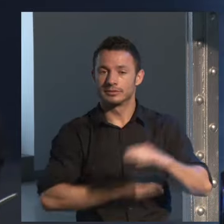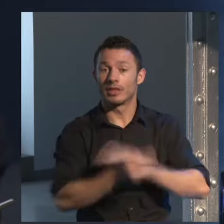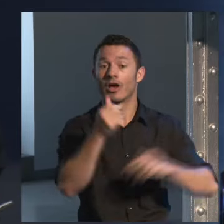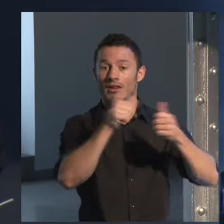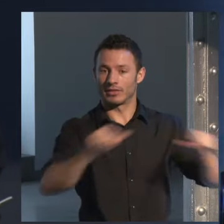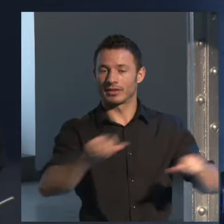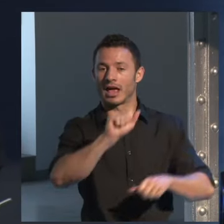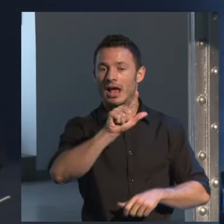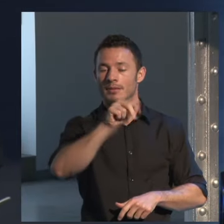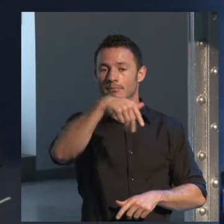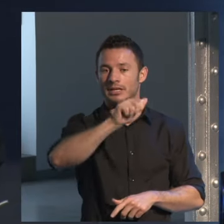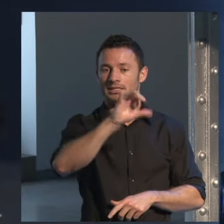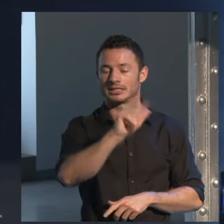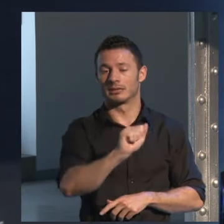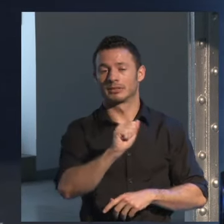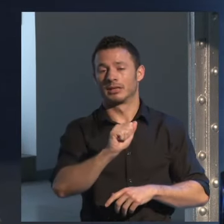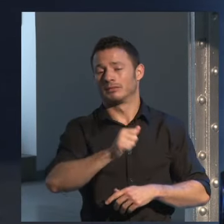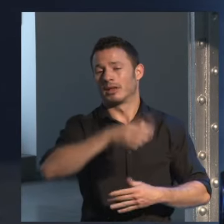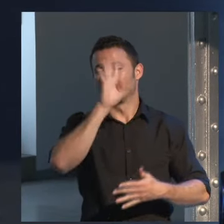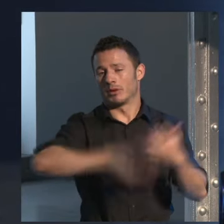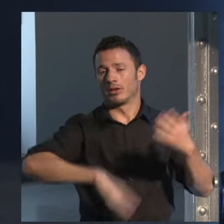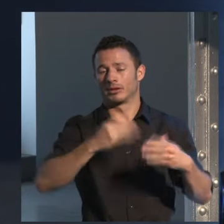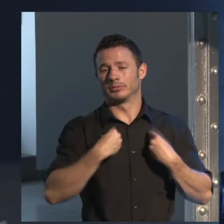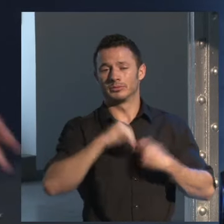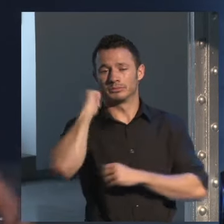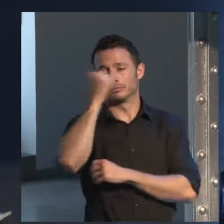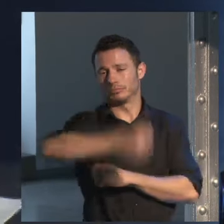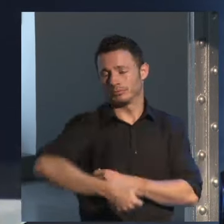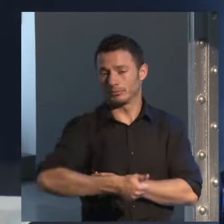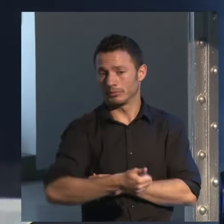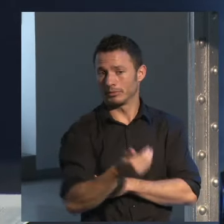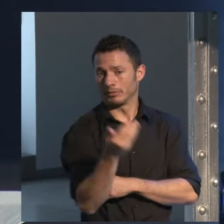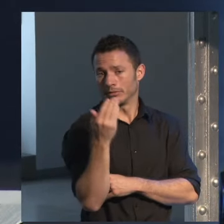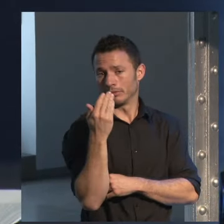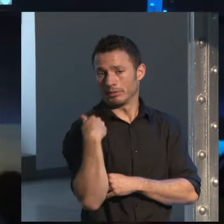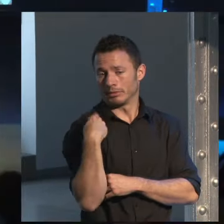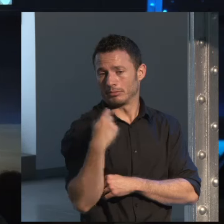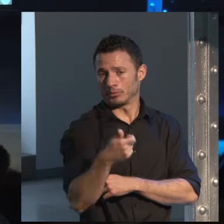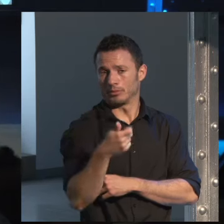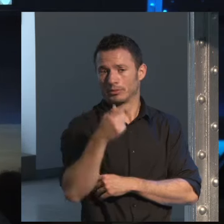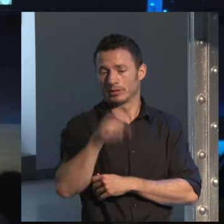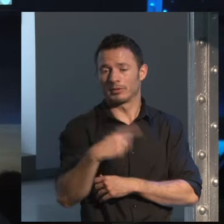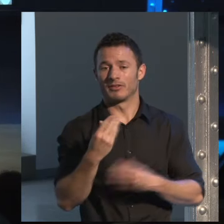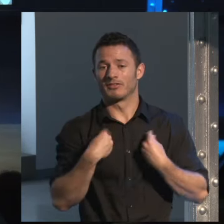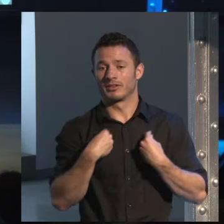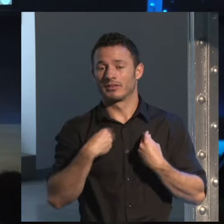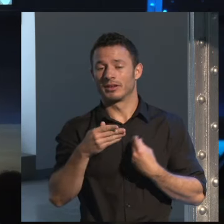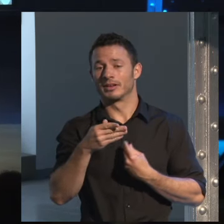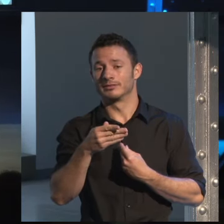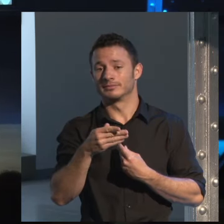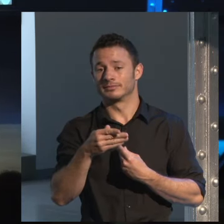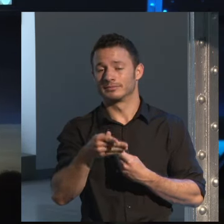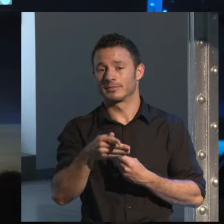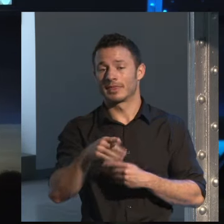Albacete, pero lleva muchos años viviendo en Barcelona, aunque últimamente ya comparte la vivienda con otra localidad castellonense de Vinaroza,